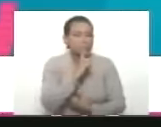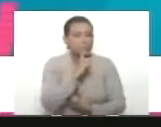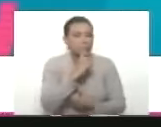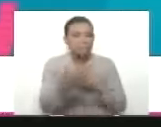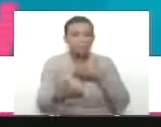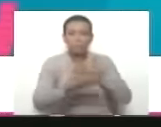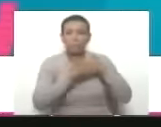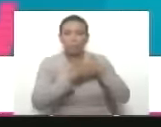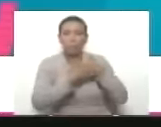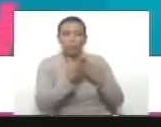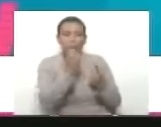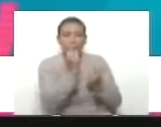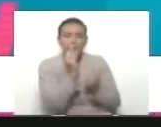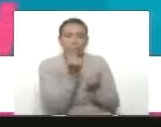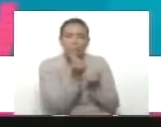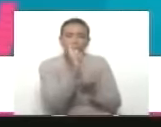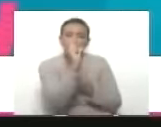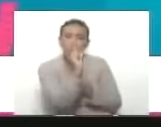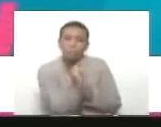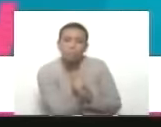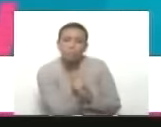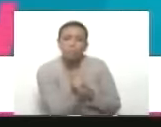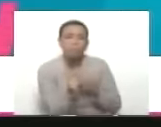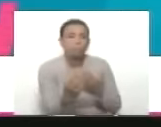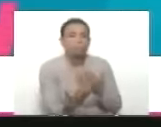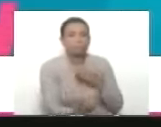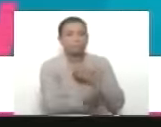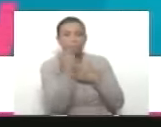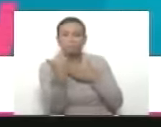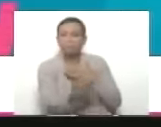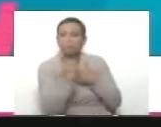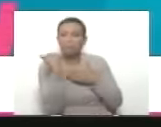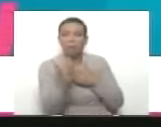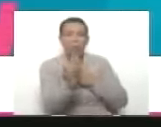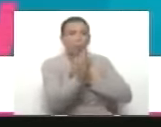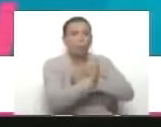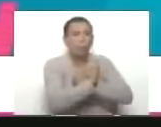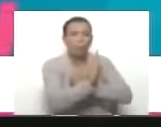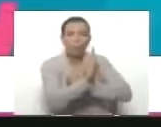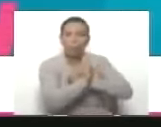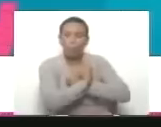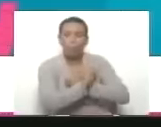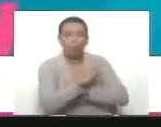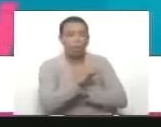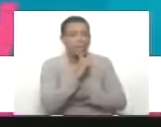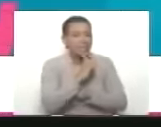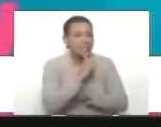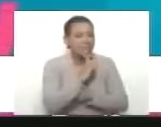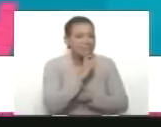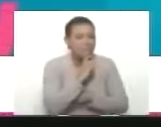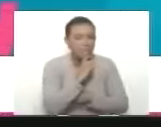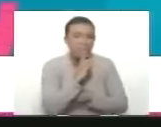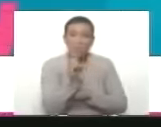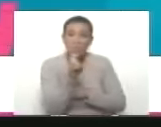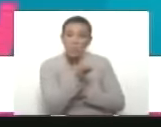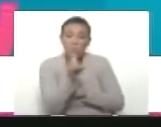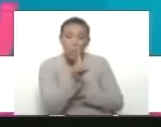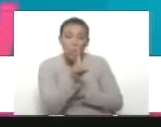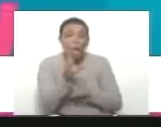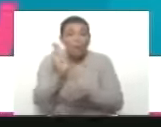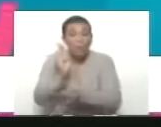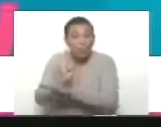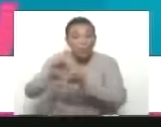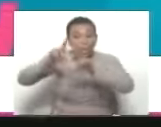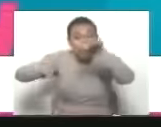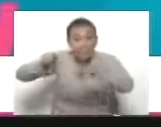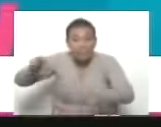guerra económica, en medio de los más terribles bombardeos de las sanciones económicas criminales contra Venezuela para proteger a nuestro